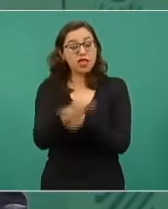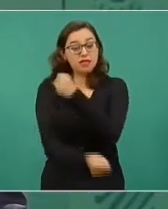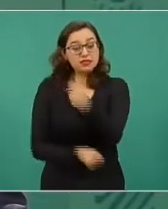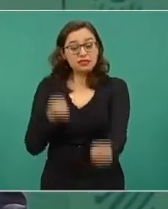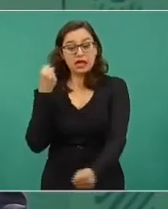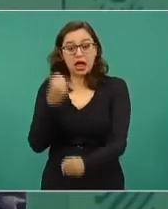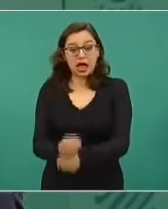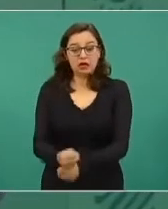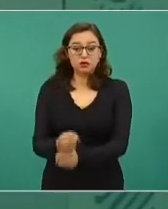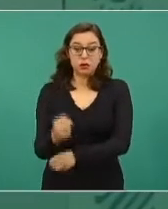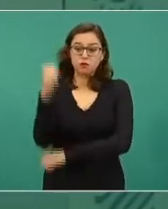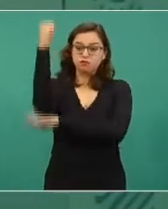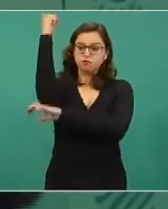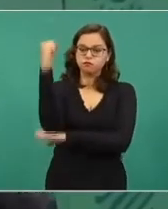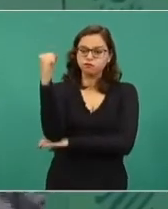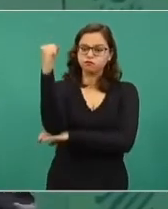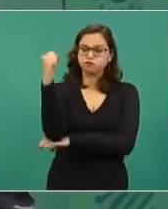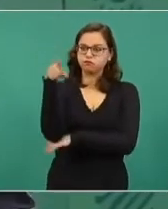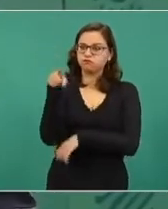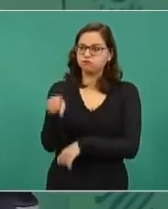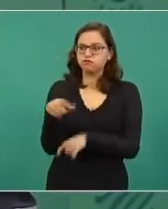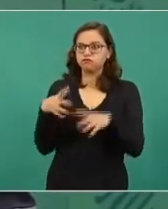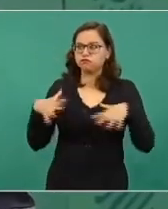como escarmiento